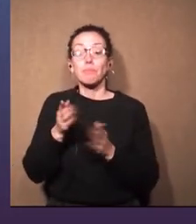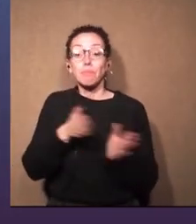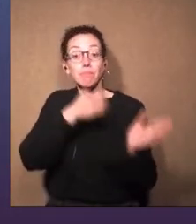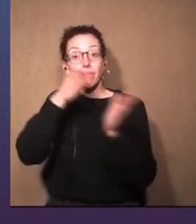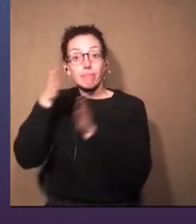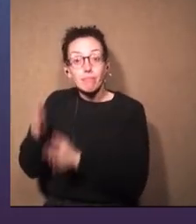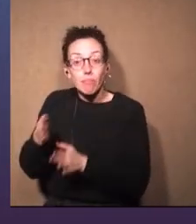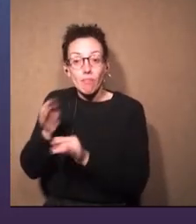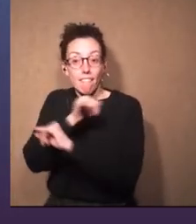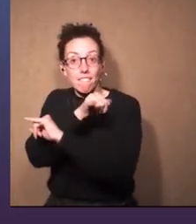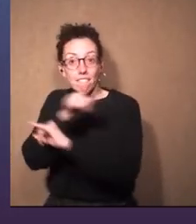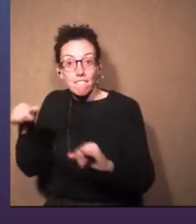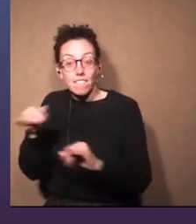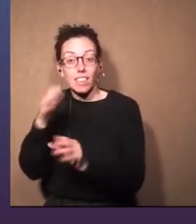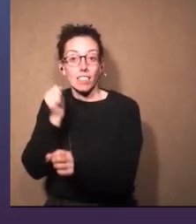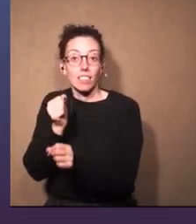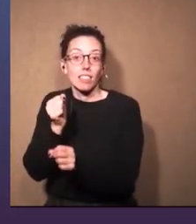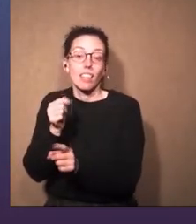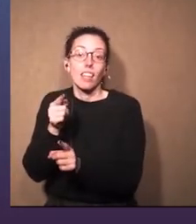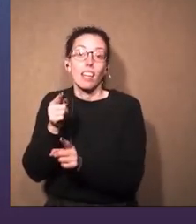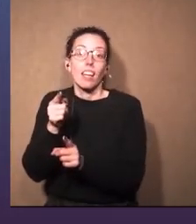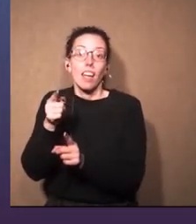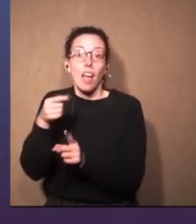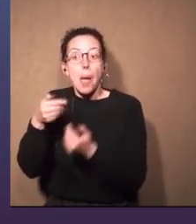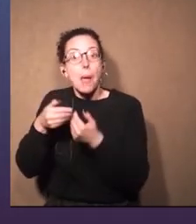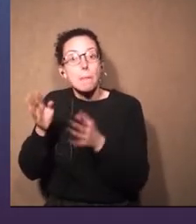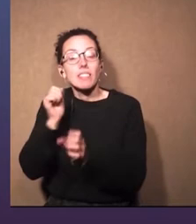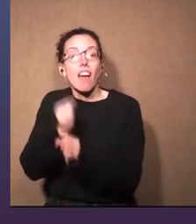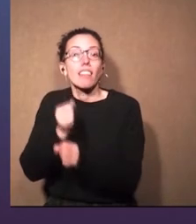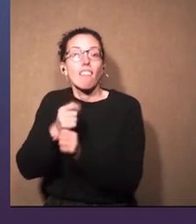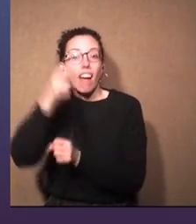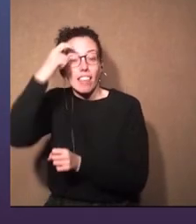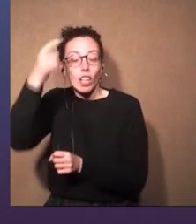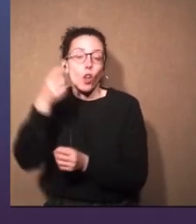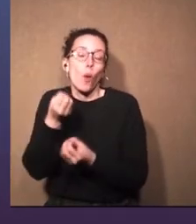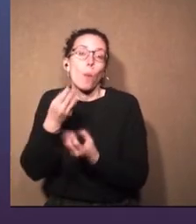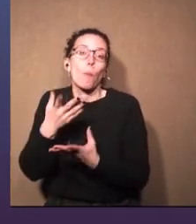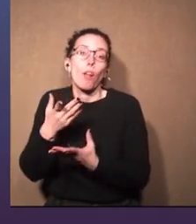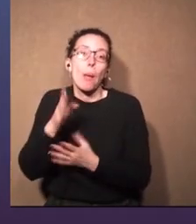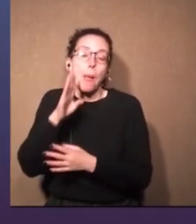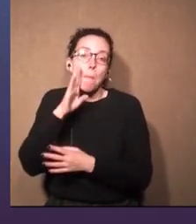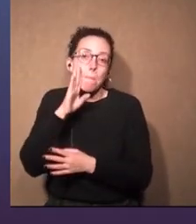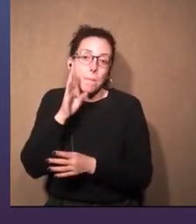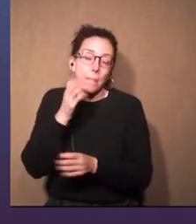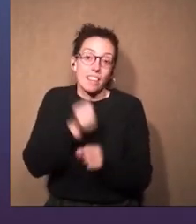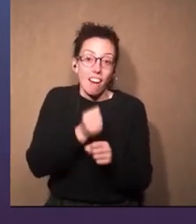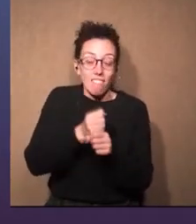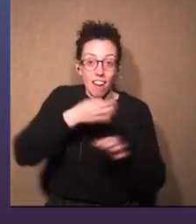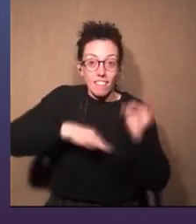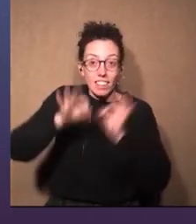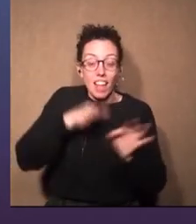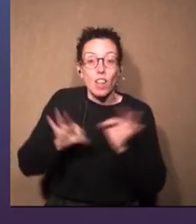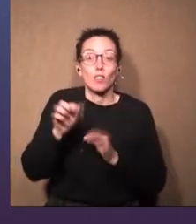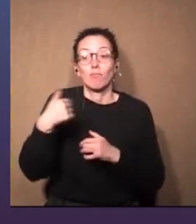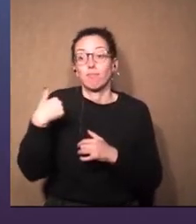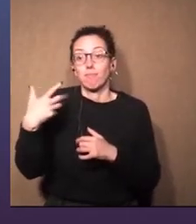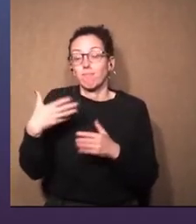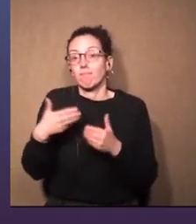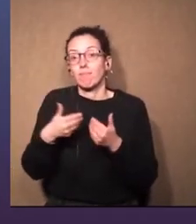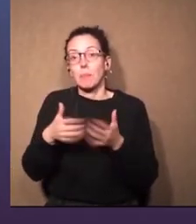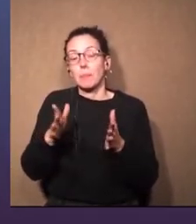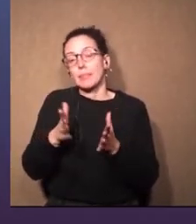Y después terminé trabajando de técnico, bueno, también porque mamá me llevó, trabajaba en un teatro, empecé,